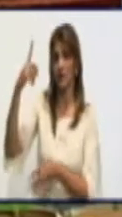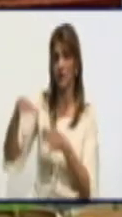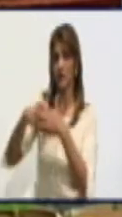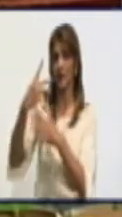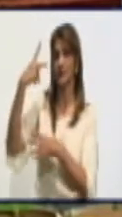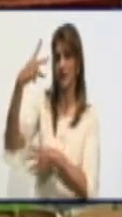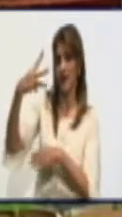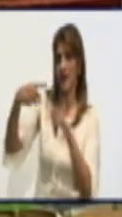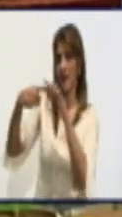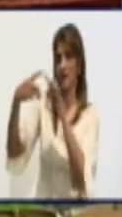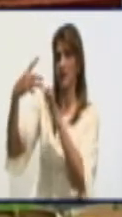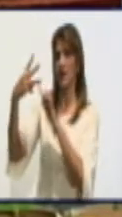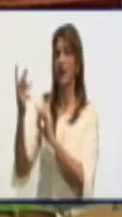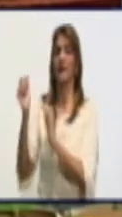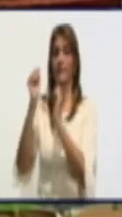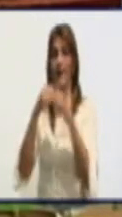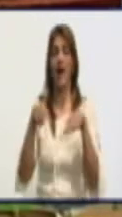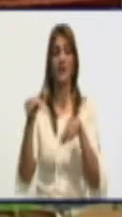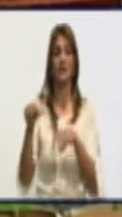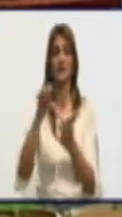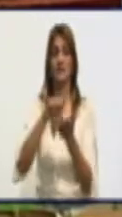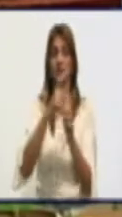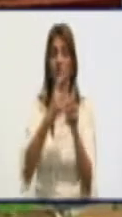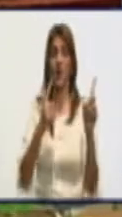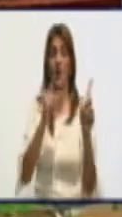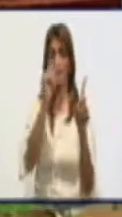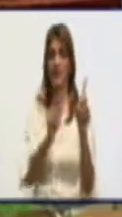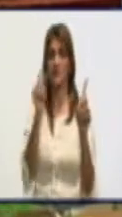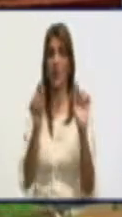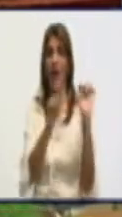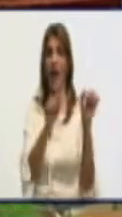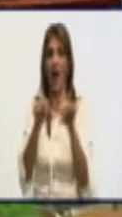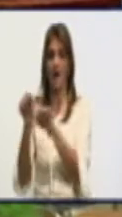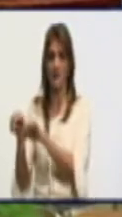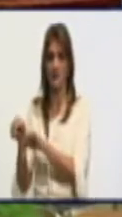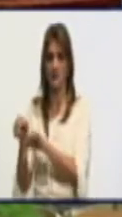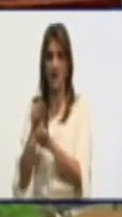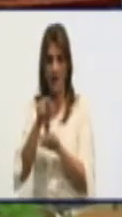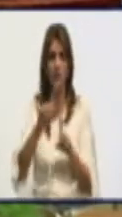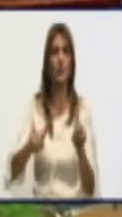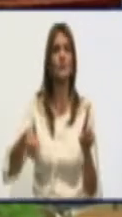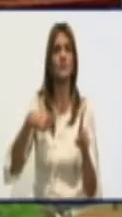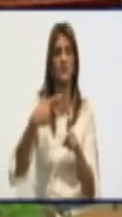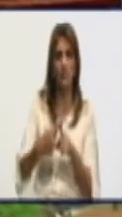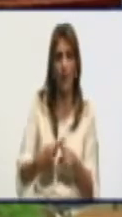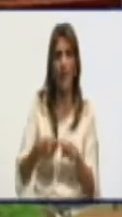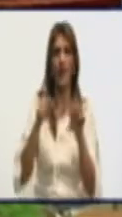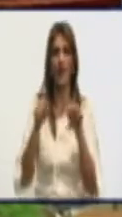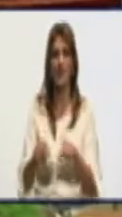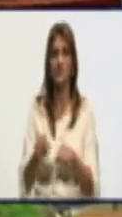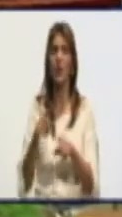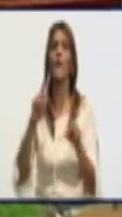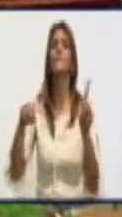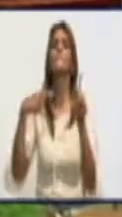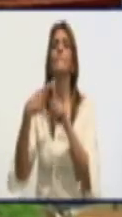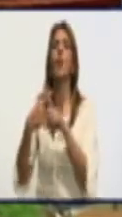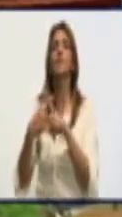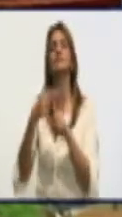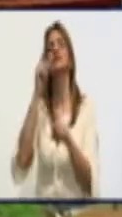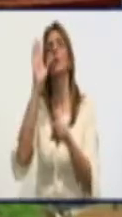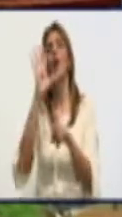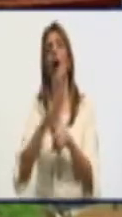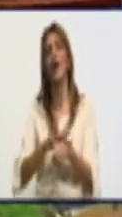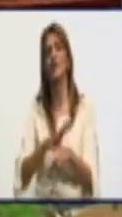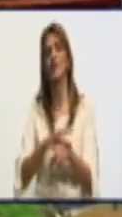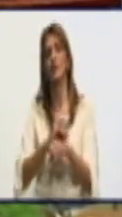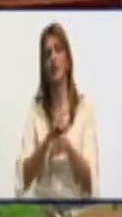carencia de harina, fíjese, súmele a eso los positivos a la enfermedad, agréguele a eso